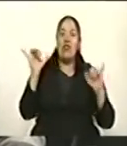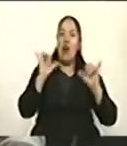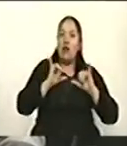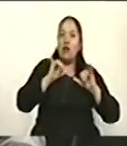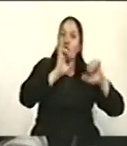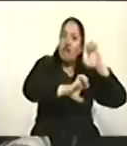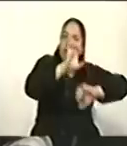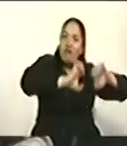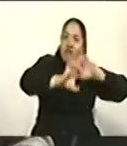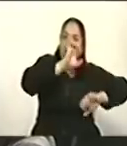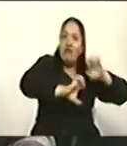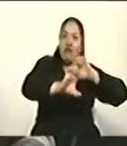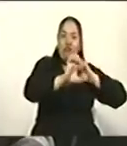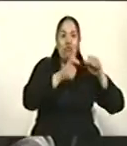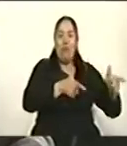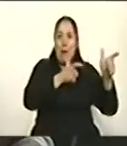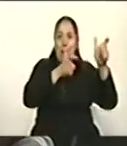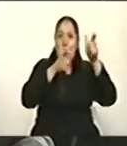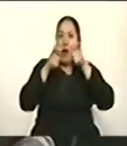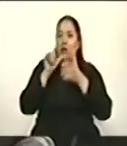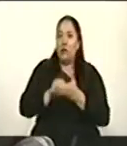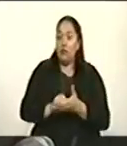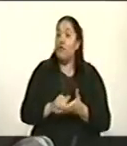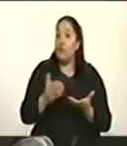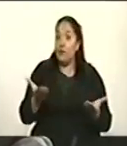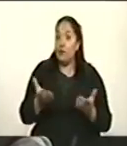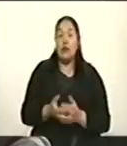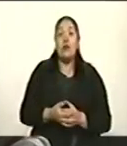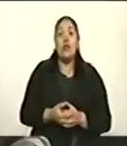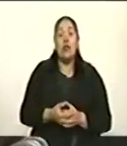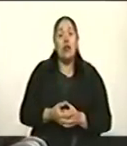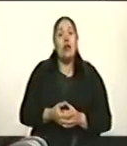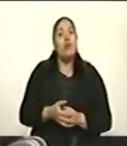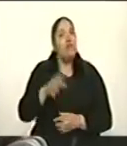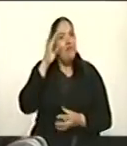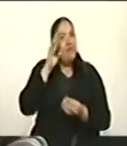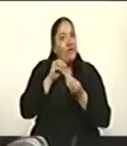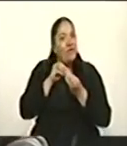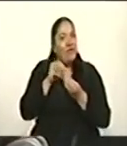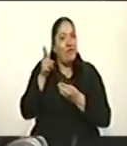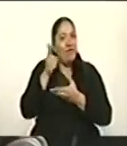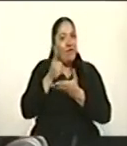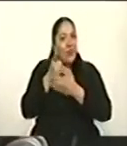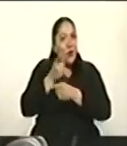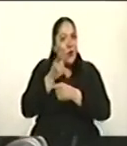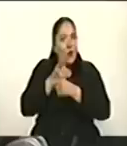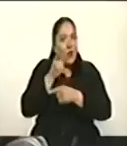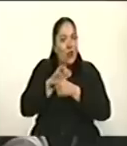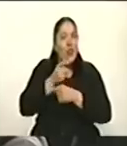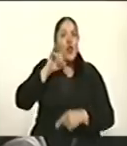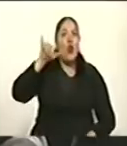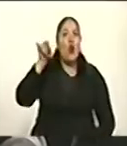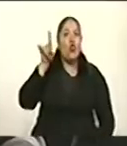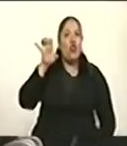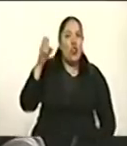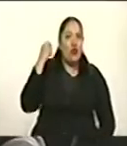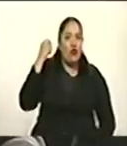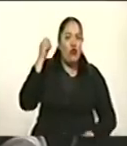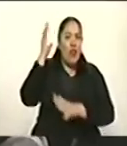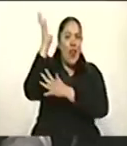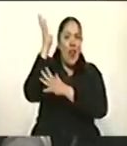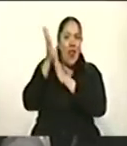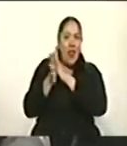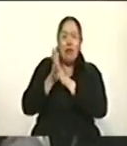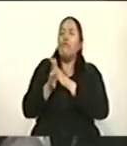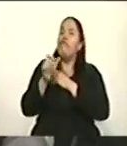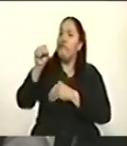colombiana de los violentos. Pero nosotros sí coincidimos con lo que ha dicho el senador José Ordulio Gaviria. Estos intentos